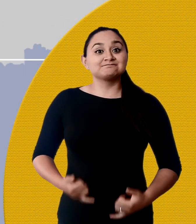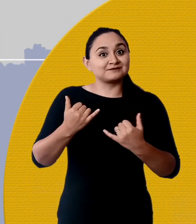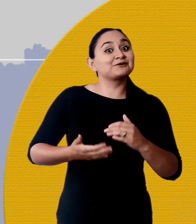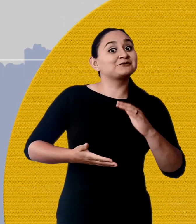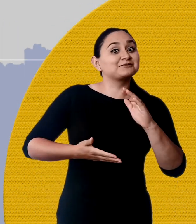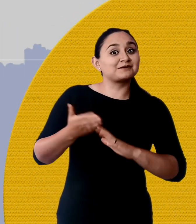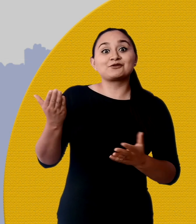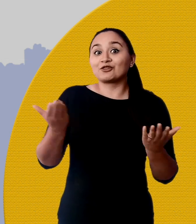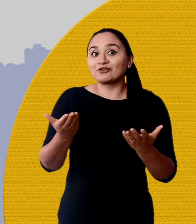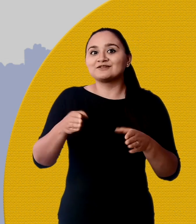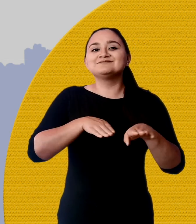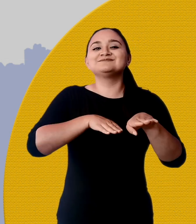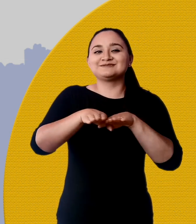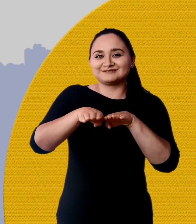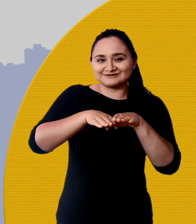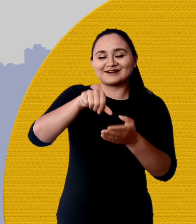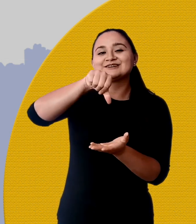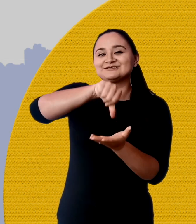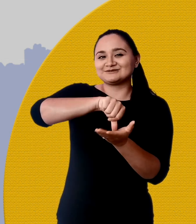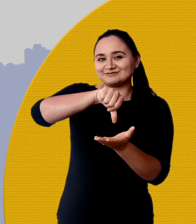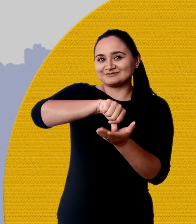Hoy nos vamos a Ibarra.